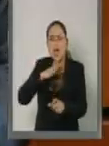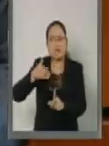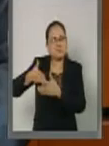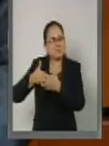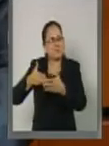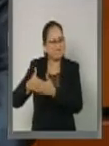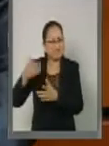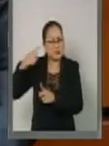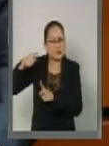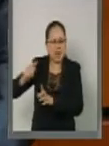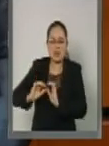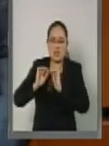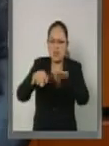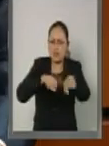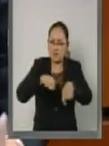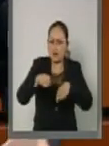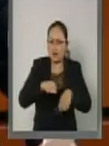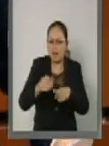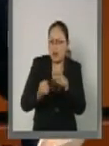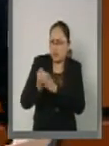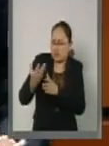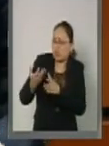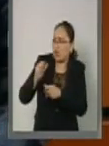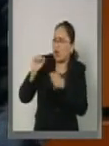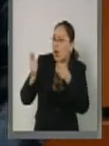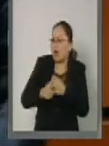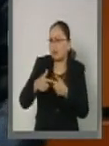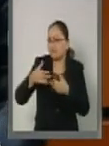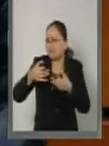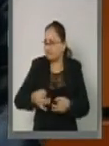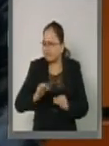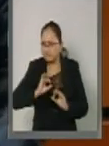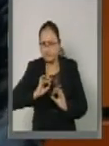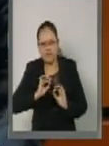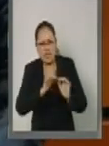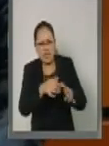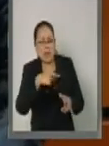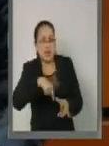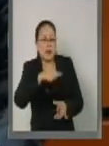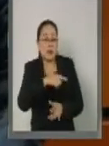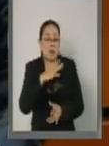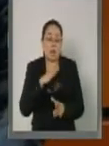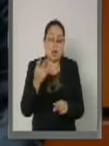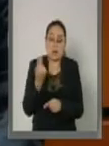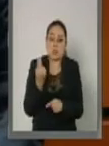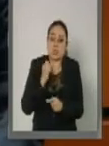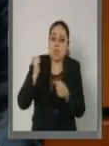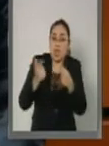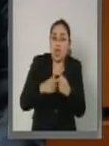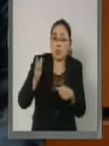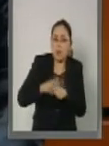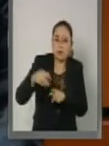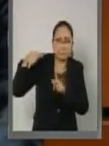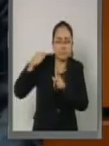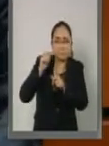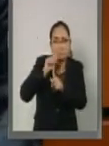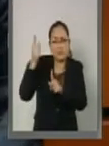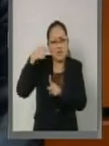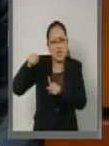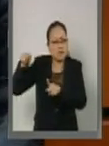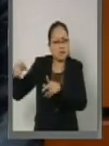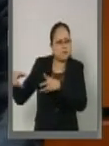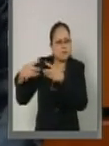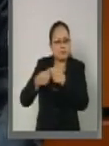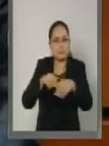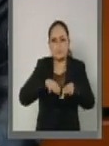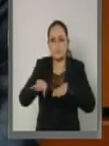obstáculos para emplearse en actividades productivas formales que usualmente requieren cierta especialización para su desempeño,